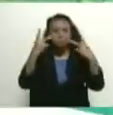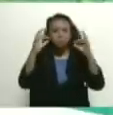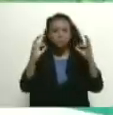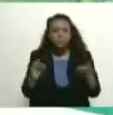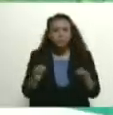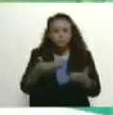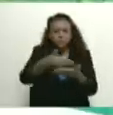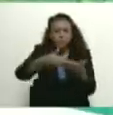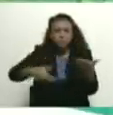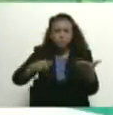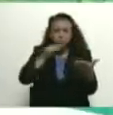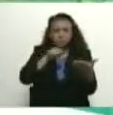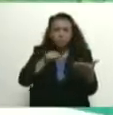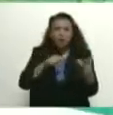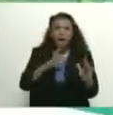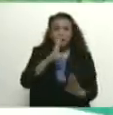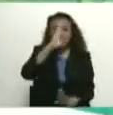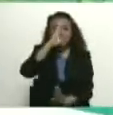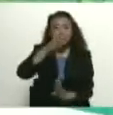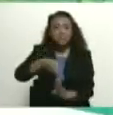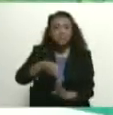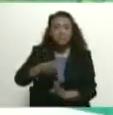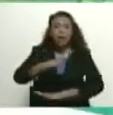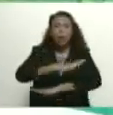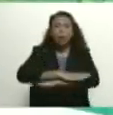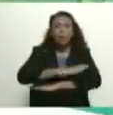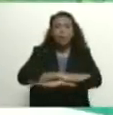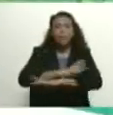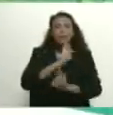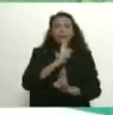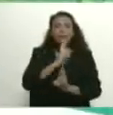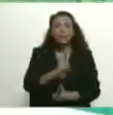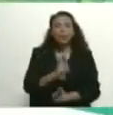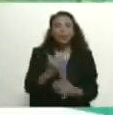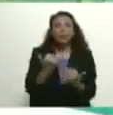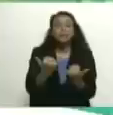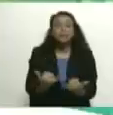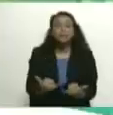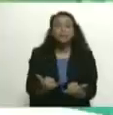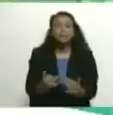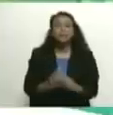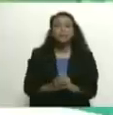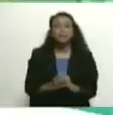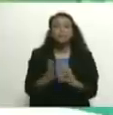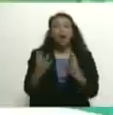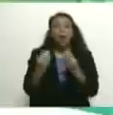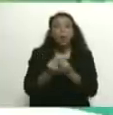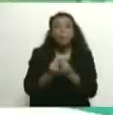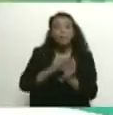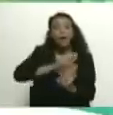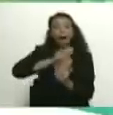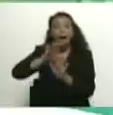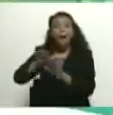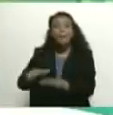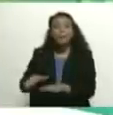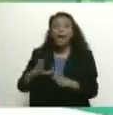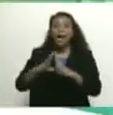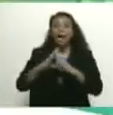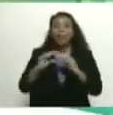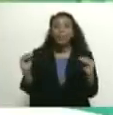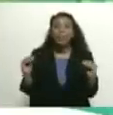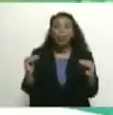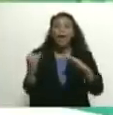Actuó rápido, tiempo. Y hay que acompañar y apoyar a todas